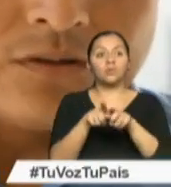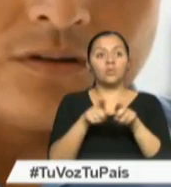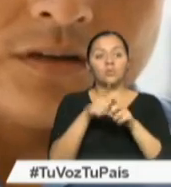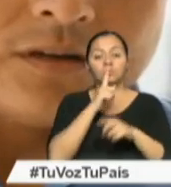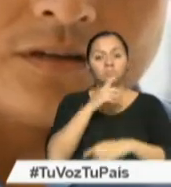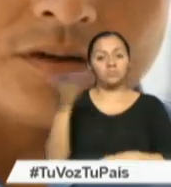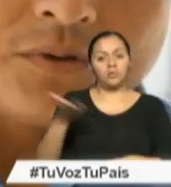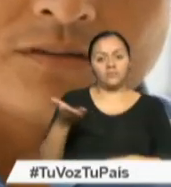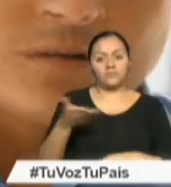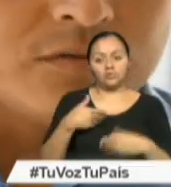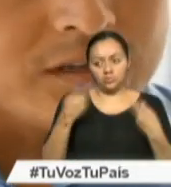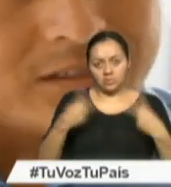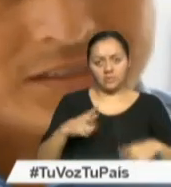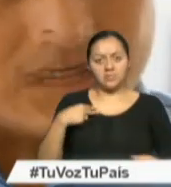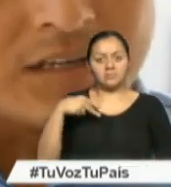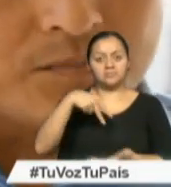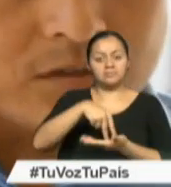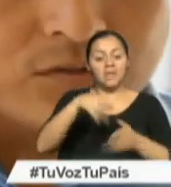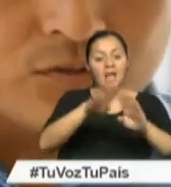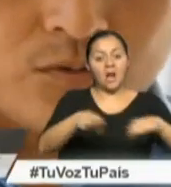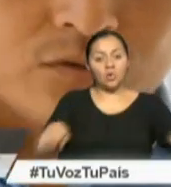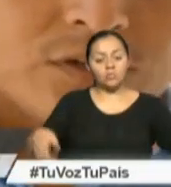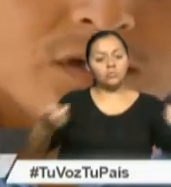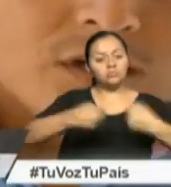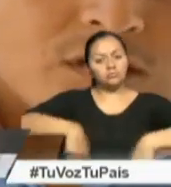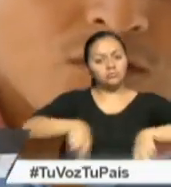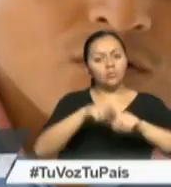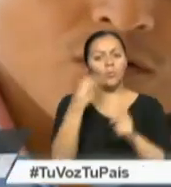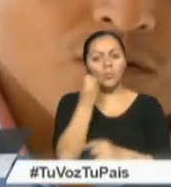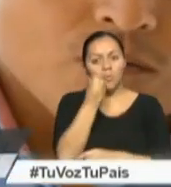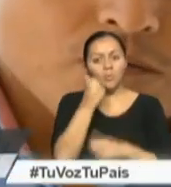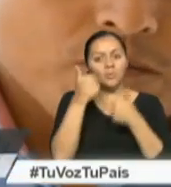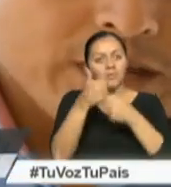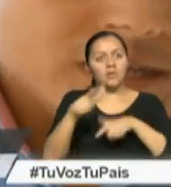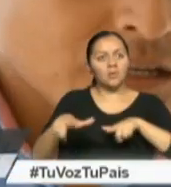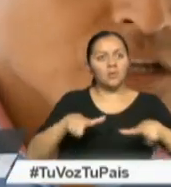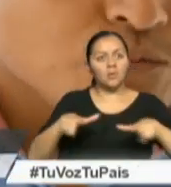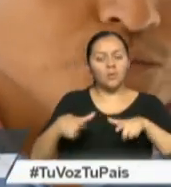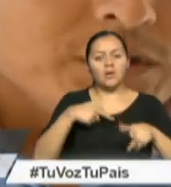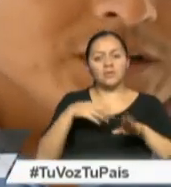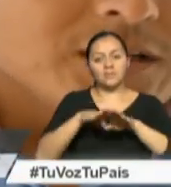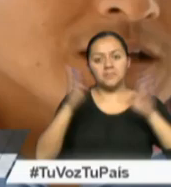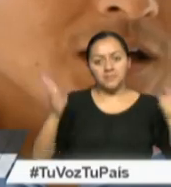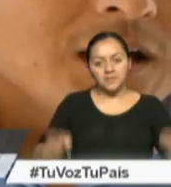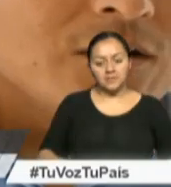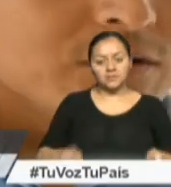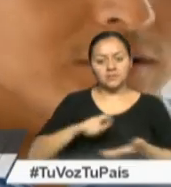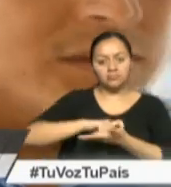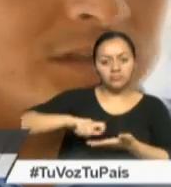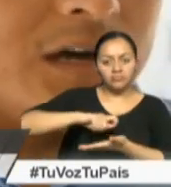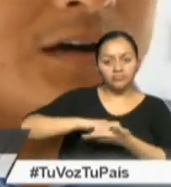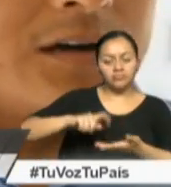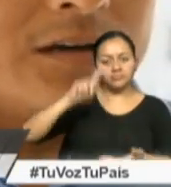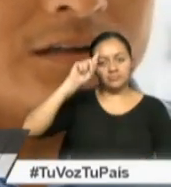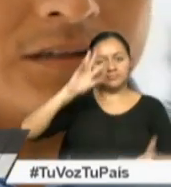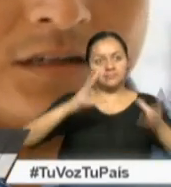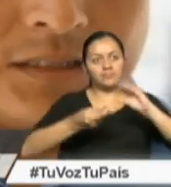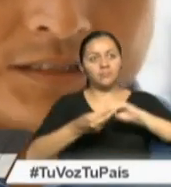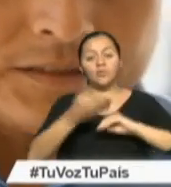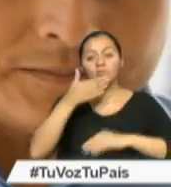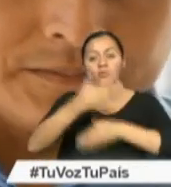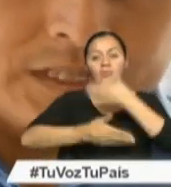como profesor y también los estudiantes estar en espacios cómodos con mesas pupitres acordes a